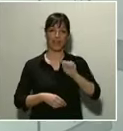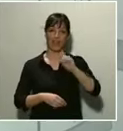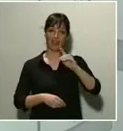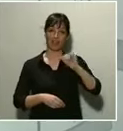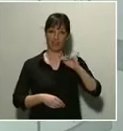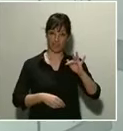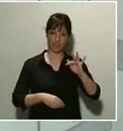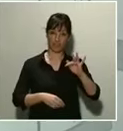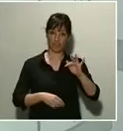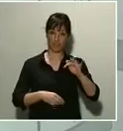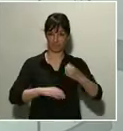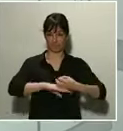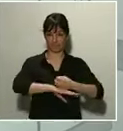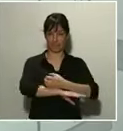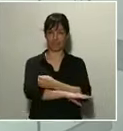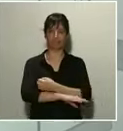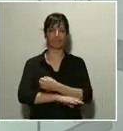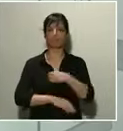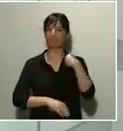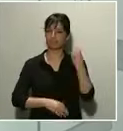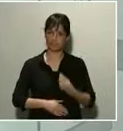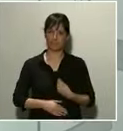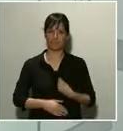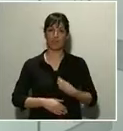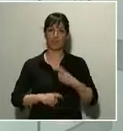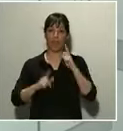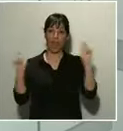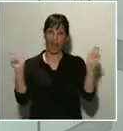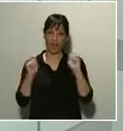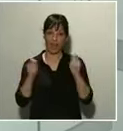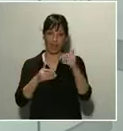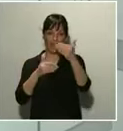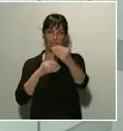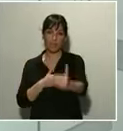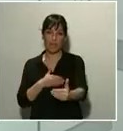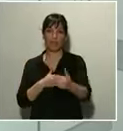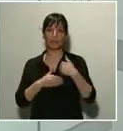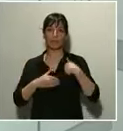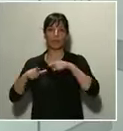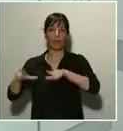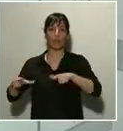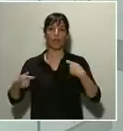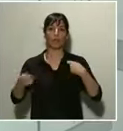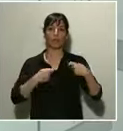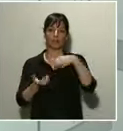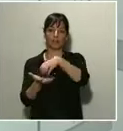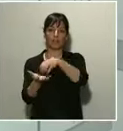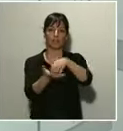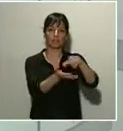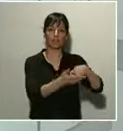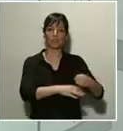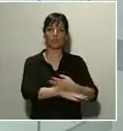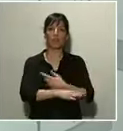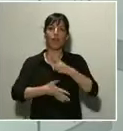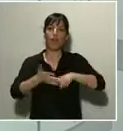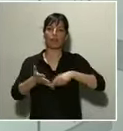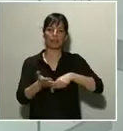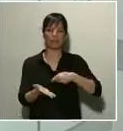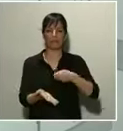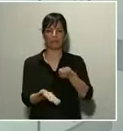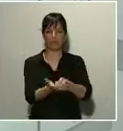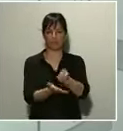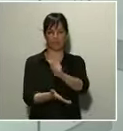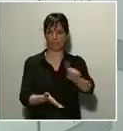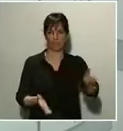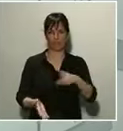el cobro del alquiler durante el estado de alarma a los locales comerciales de las estaciones de ferrocarril que gestiona y que hayan tenido